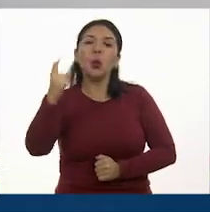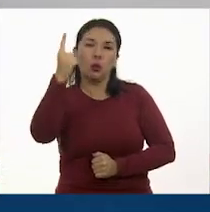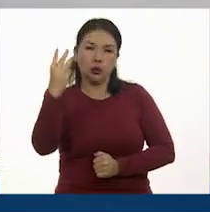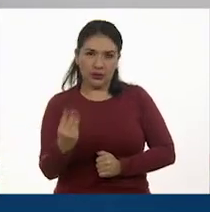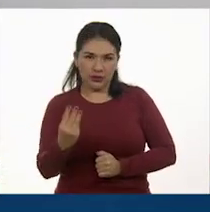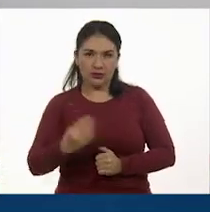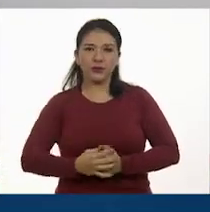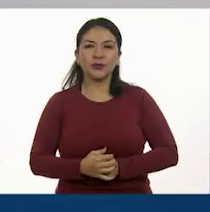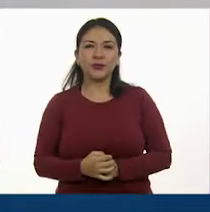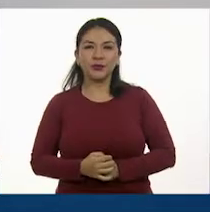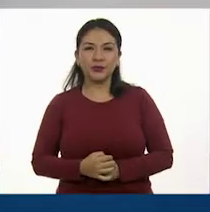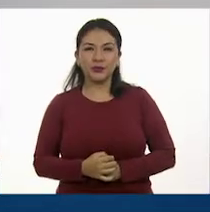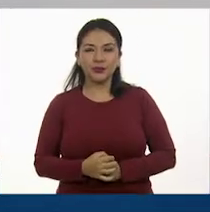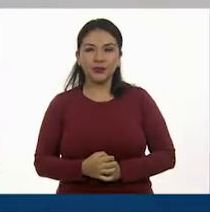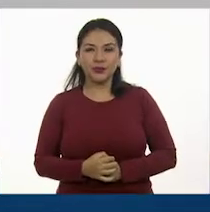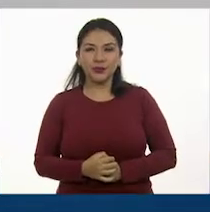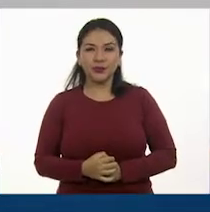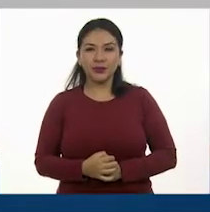Sí.